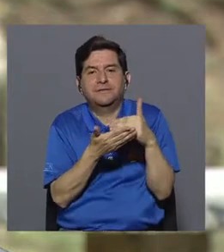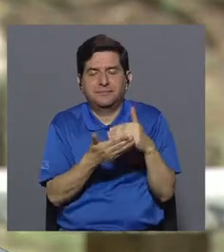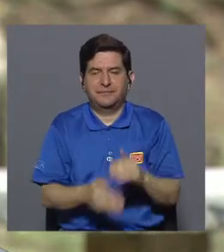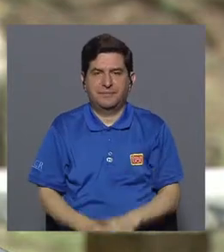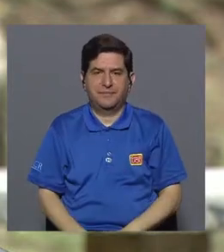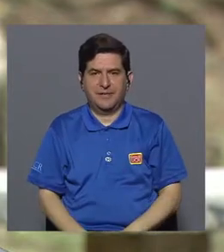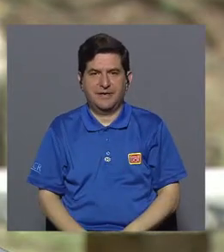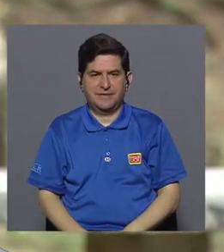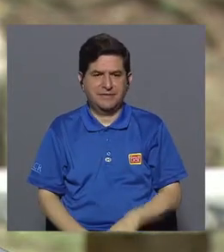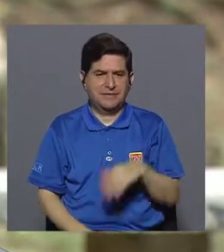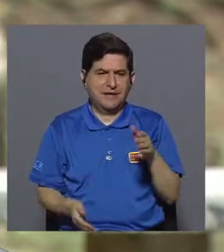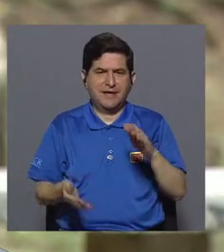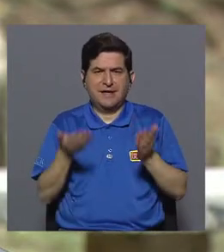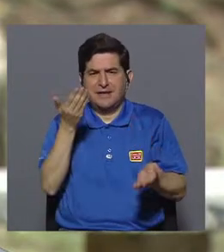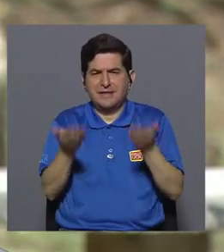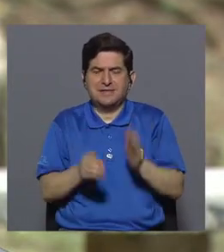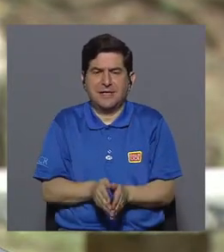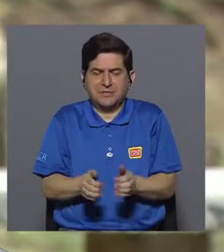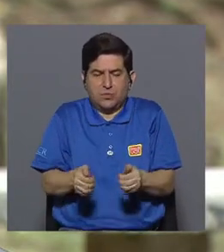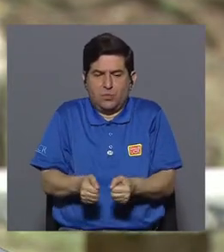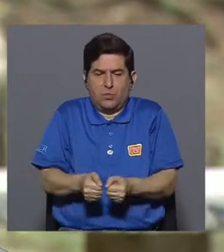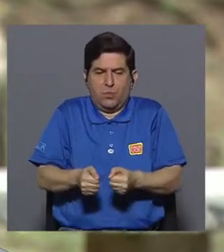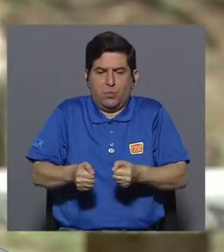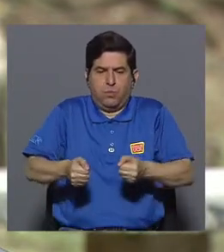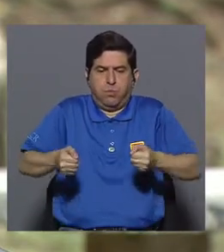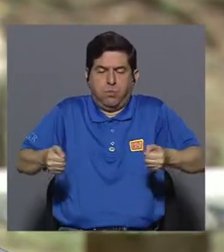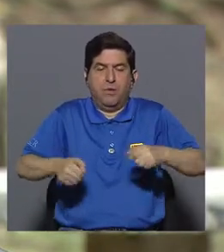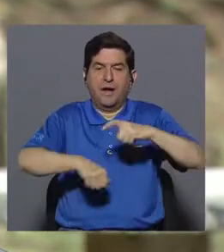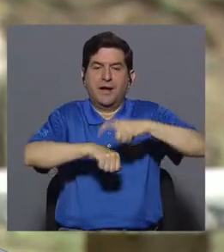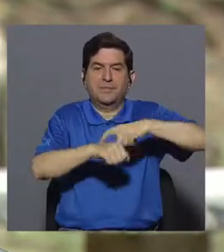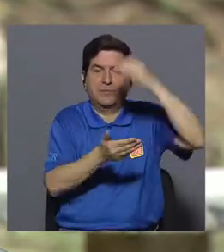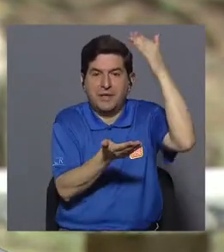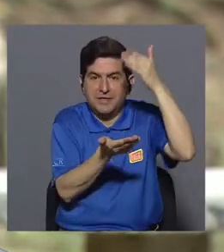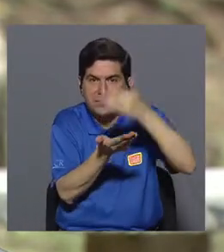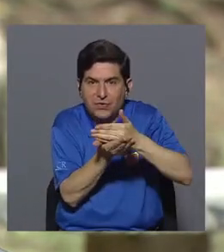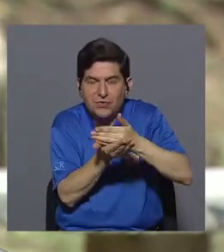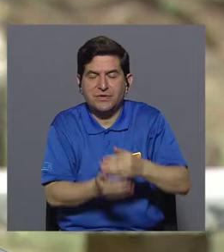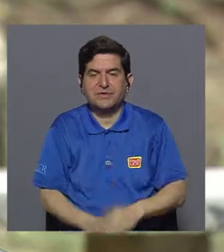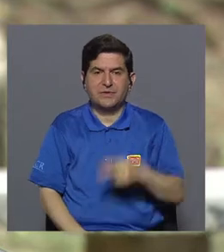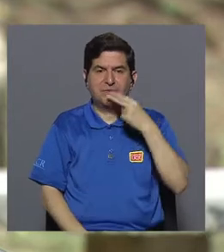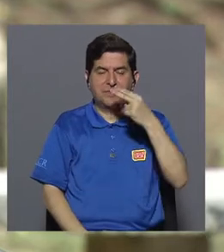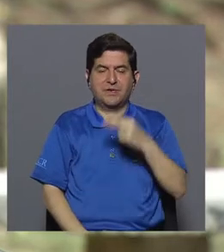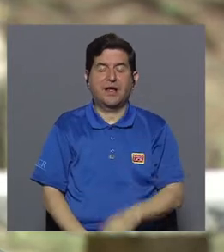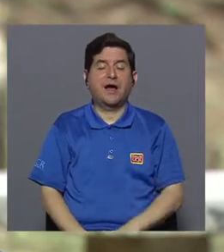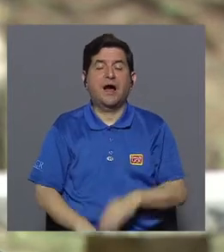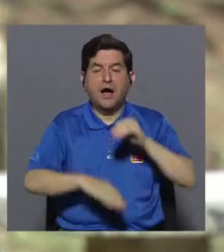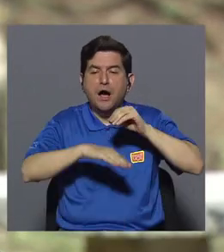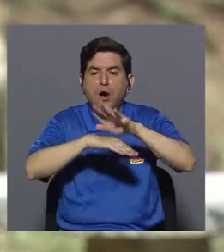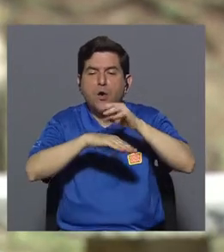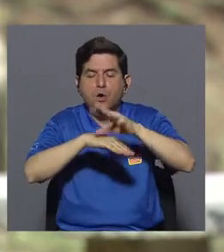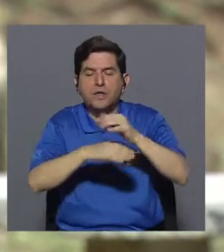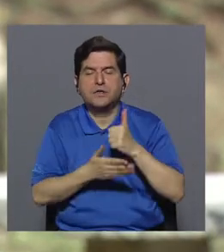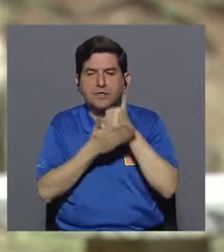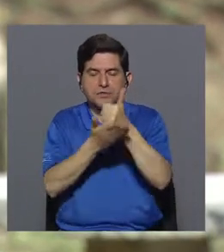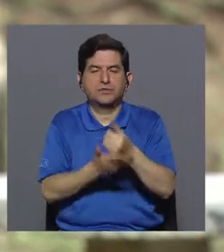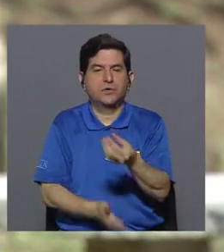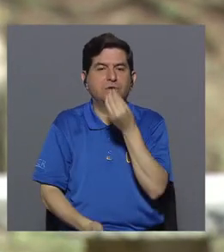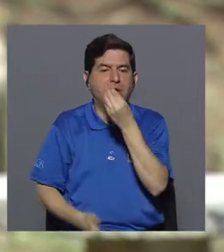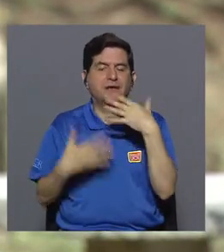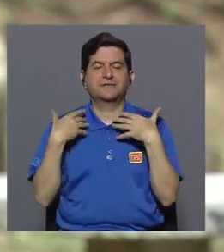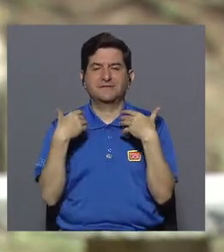tienden a aumentar un poquito de peso cuando logran el cese, entonces se les da todo ese acompañamiento y orientación en lo que es la alimentación saludable.